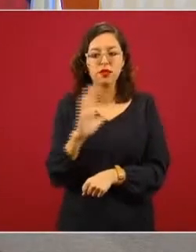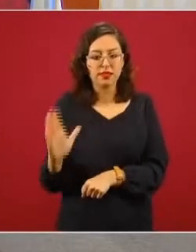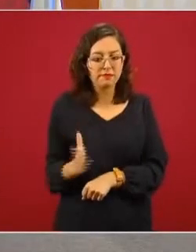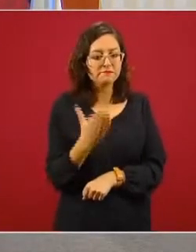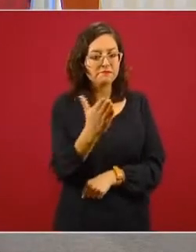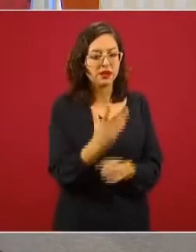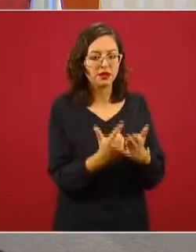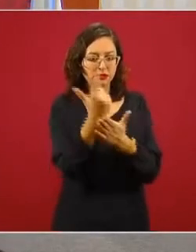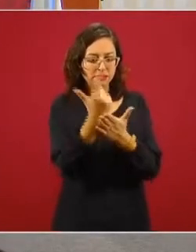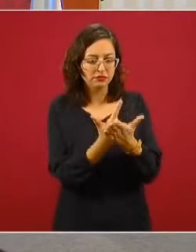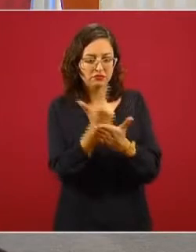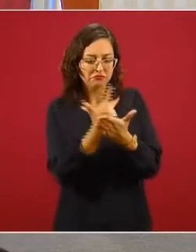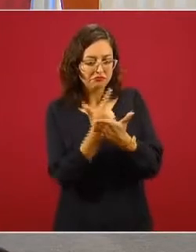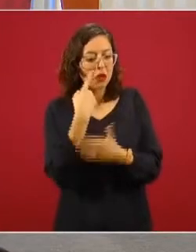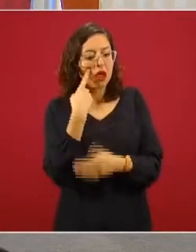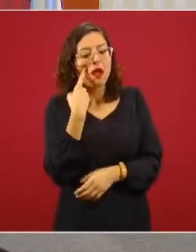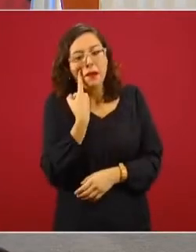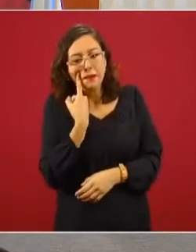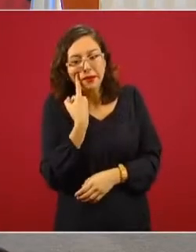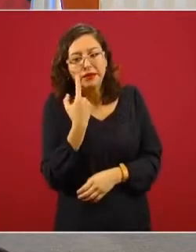de los jóvenes.